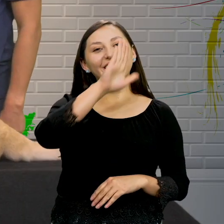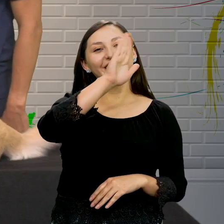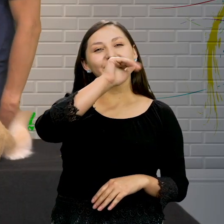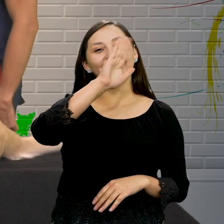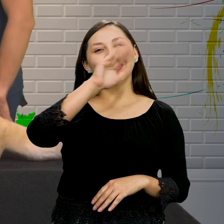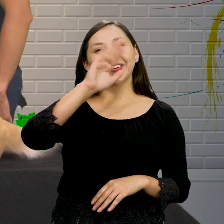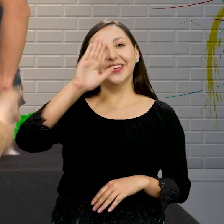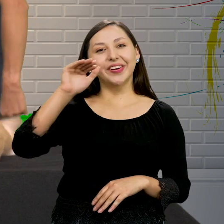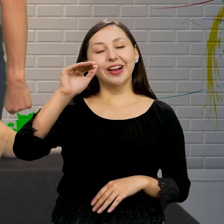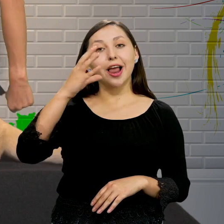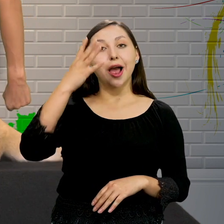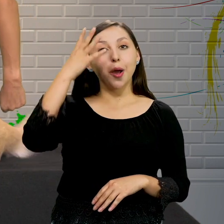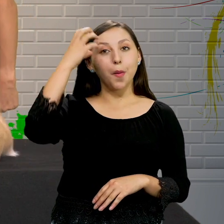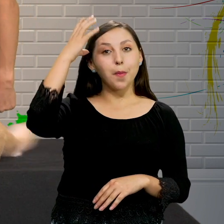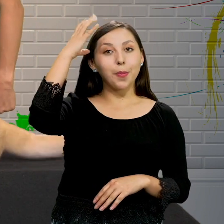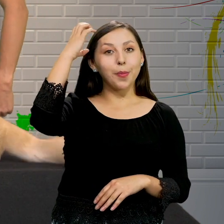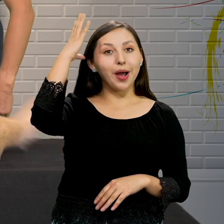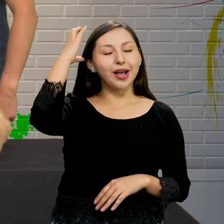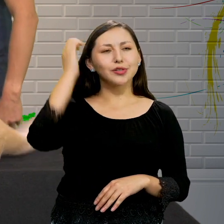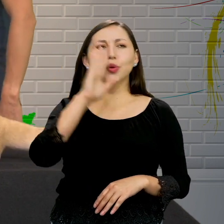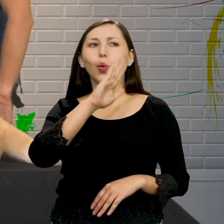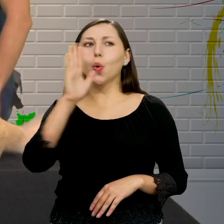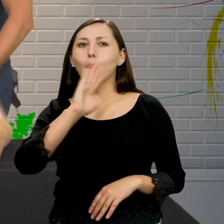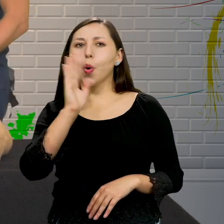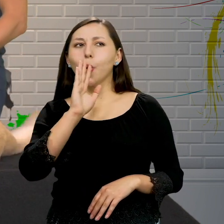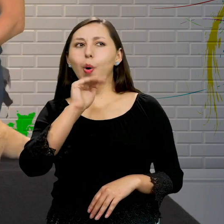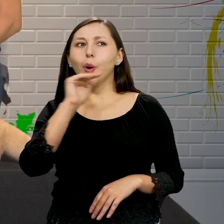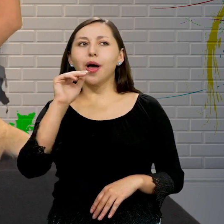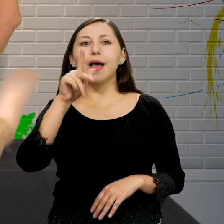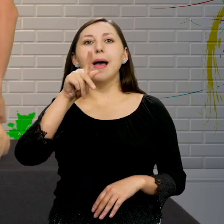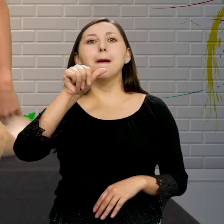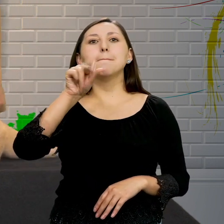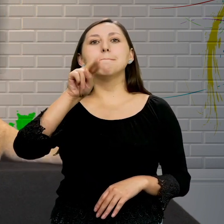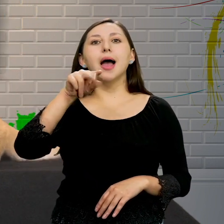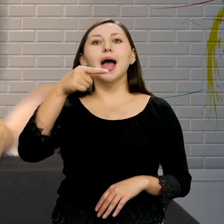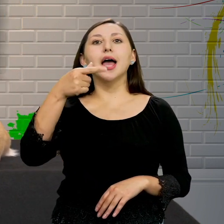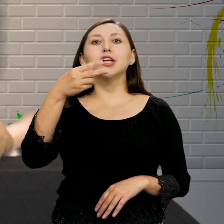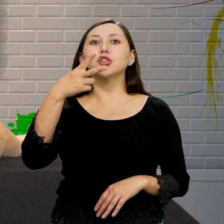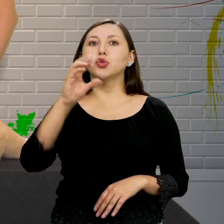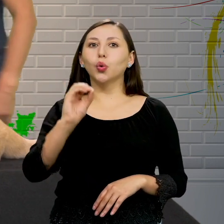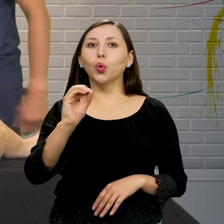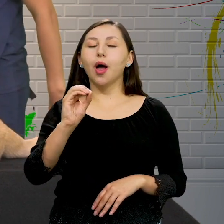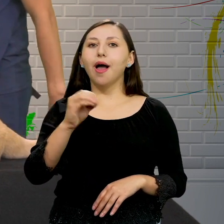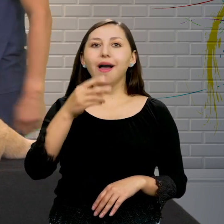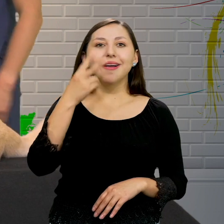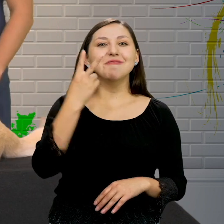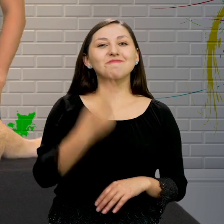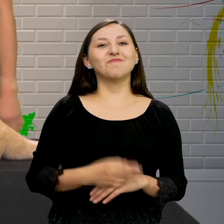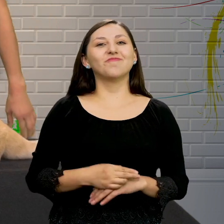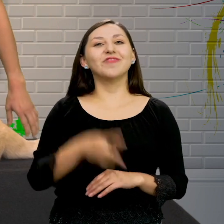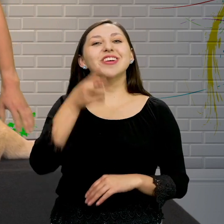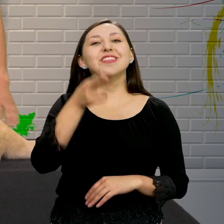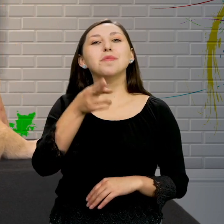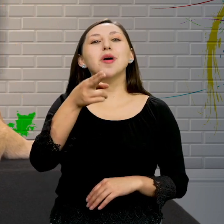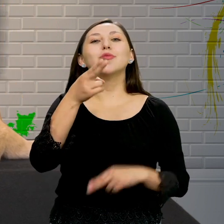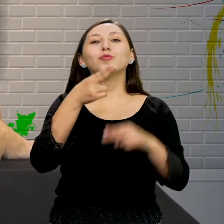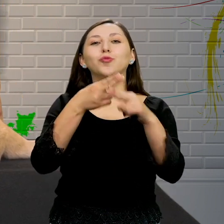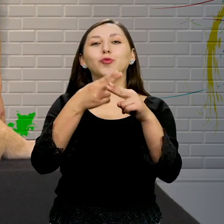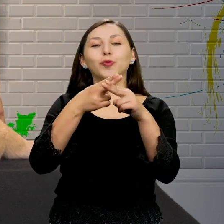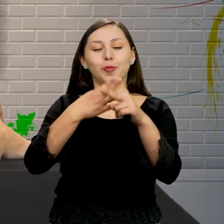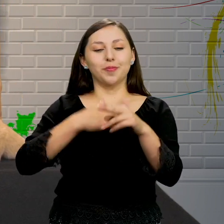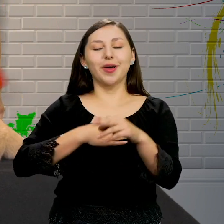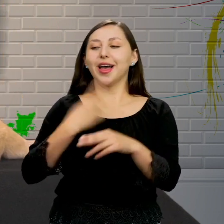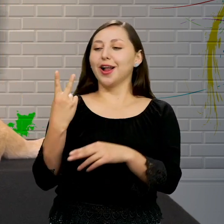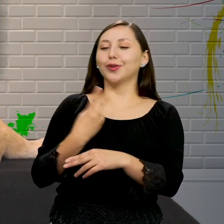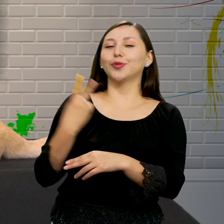¡Hola! Hola profe Pancho Hola Pancho ¡Oh! Somos tocayos Somos tocayos Les presento Él es mi amigo